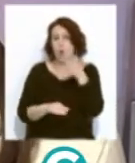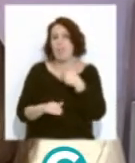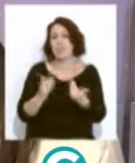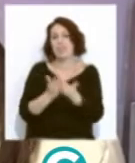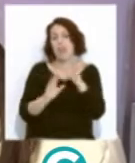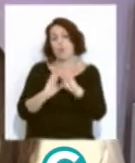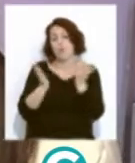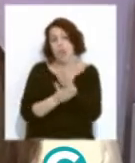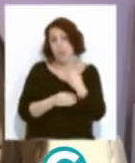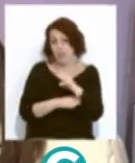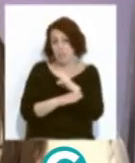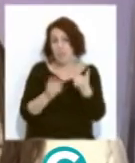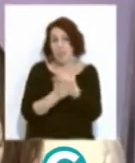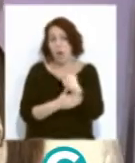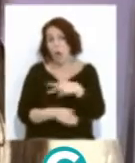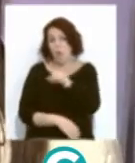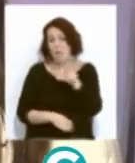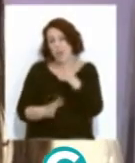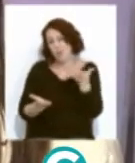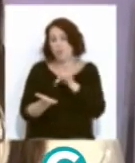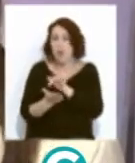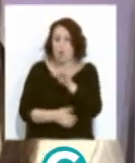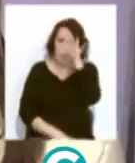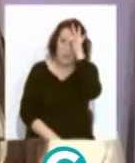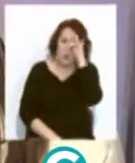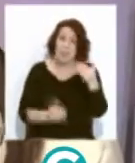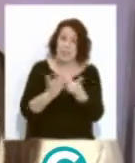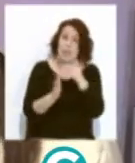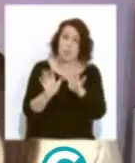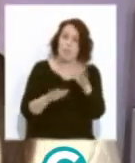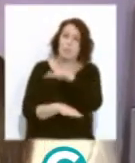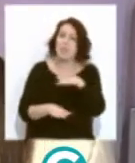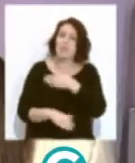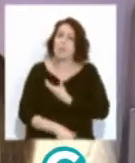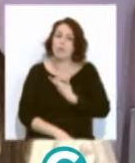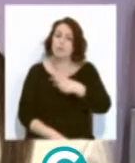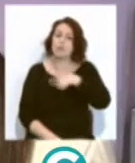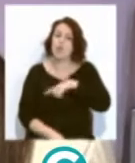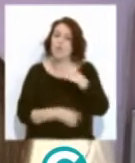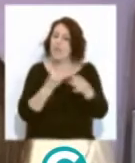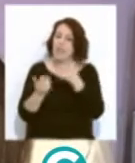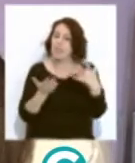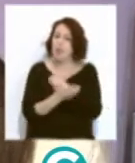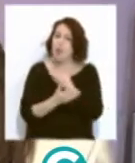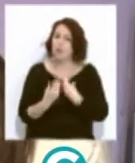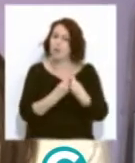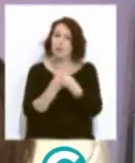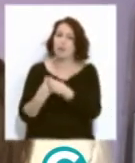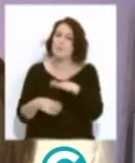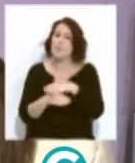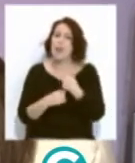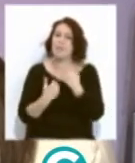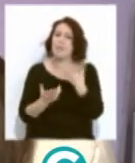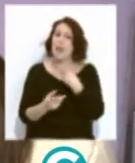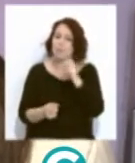Parkinson es el día 11, pero como cae el domingo, el día 9, en la Plaza del Ayuntamiento, vamos a hacer un baile todos juntos para dar también